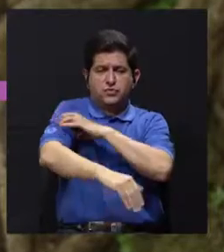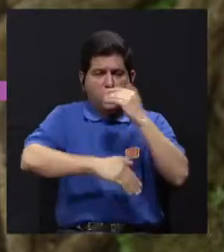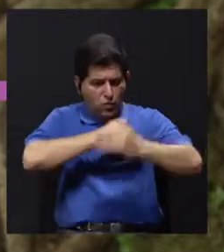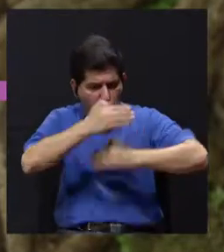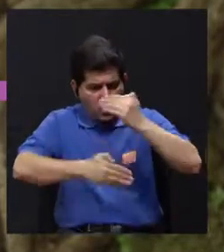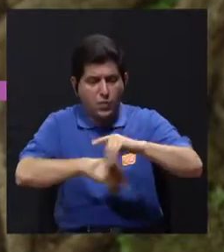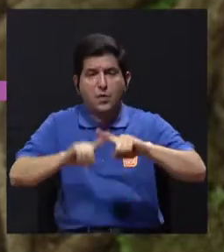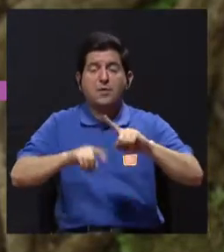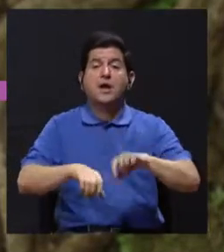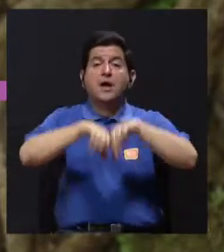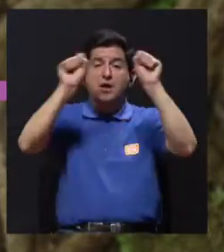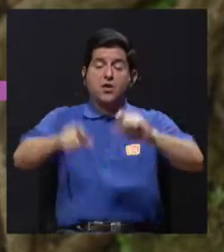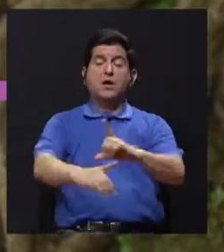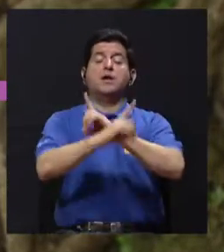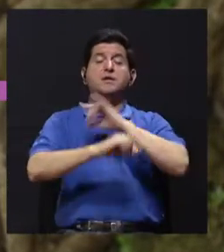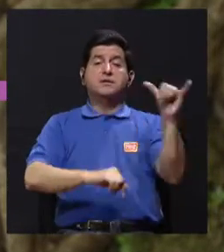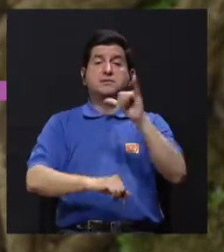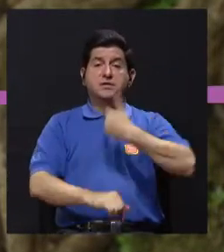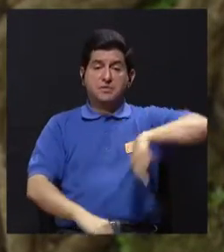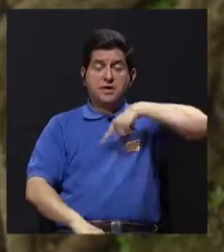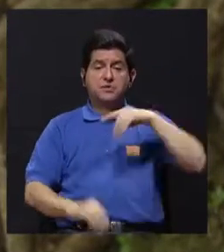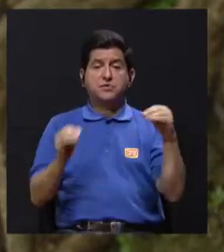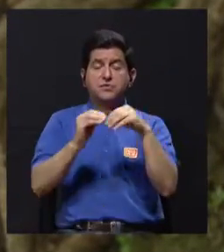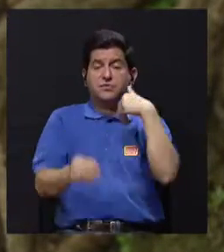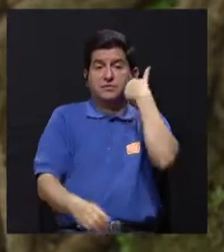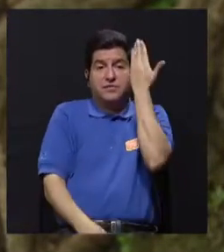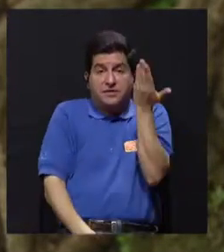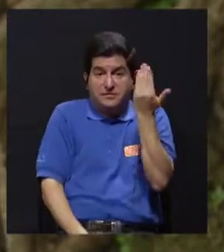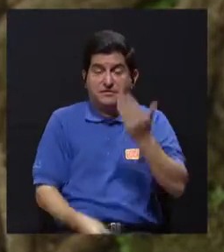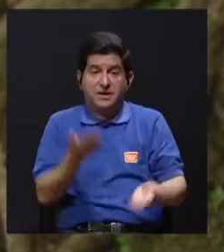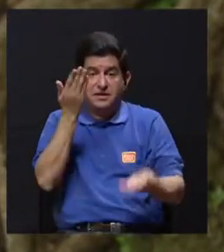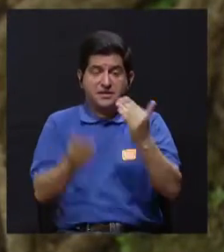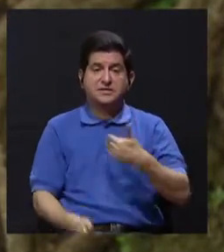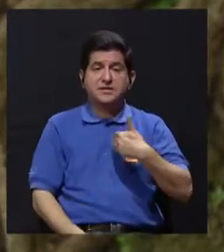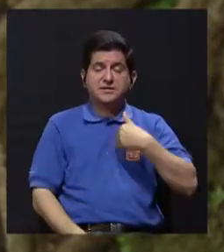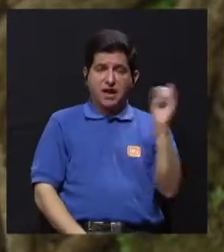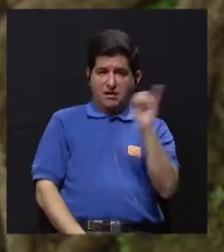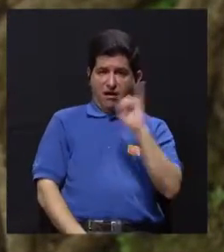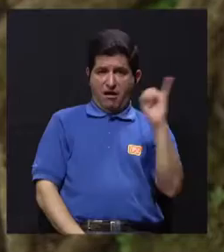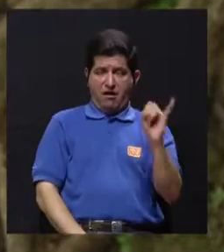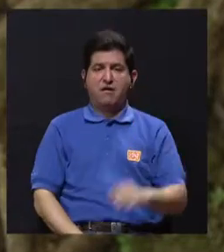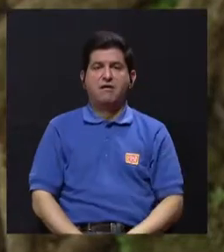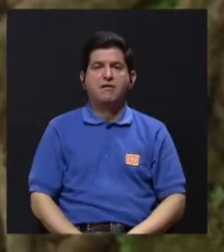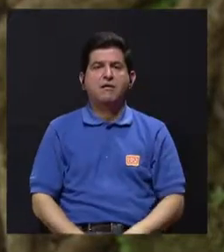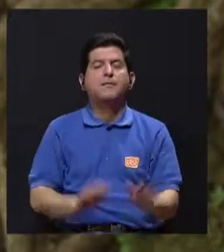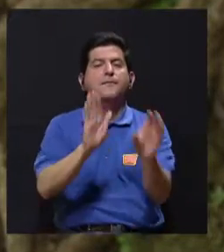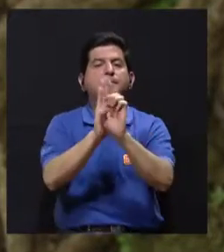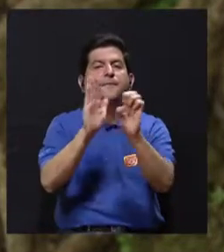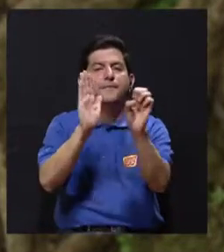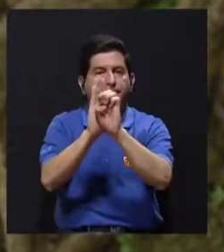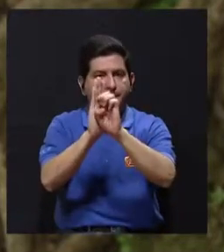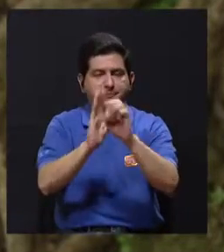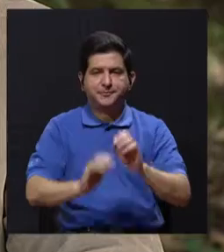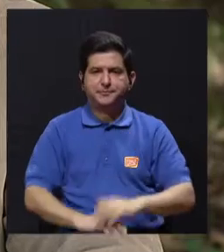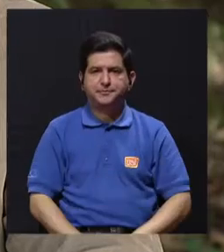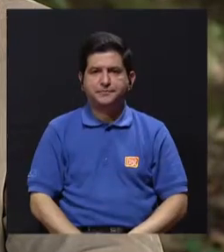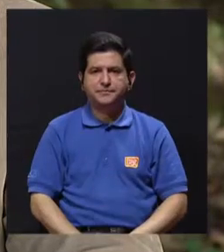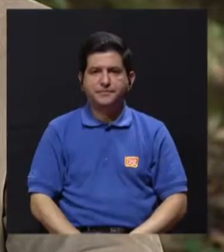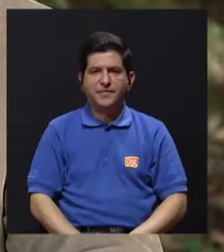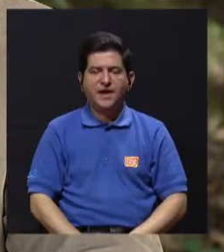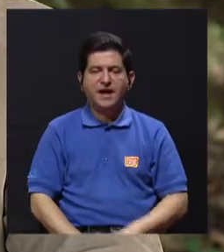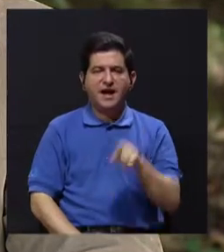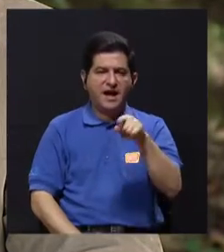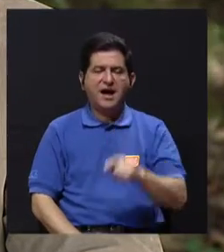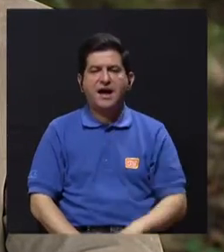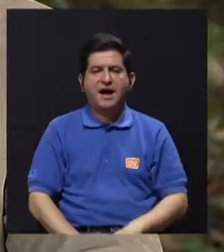la función muscular con el paso del tiempo. Pero también el sistema inmunológico. Entonces, nos volvemos más susceptibles a tener infecciones y nos volvemos,